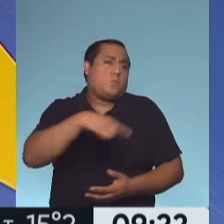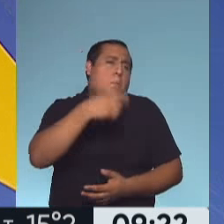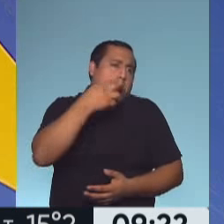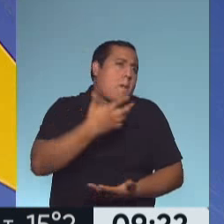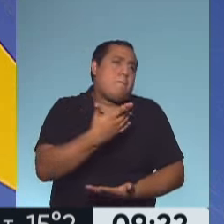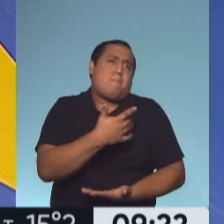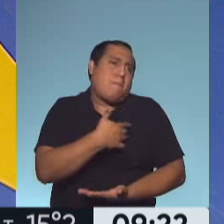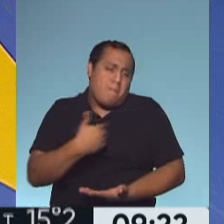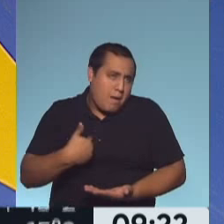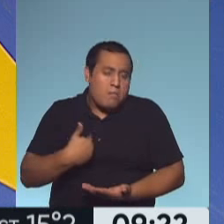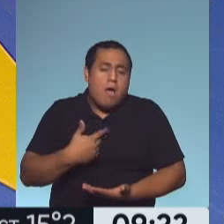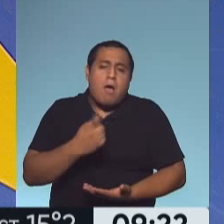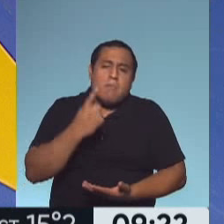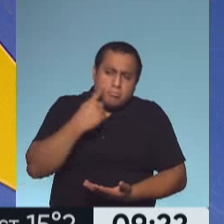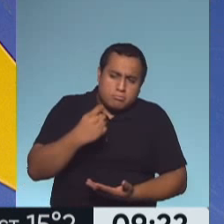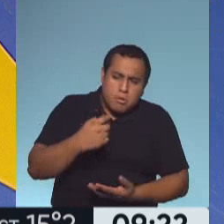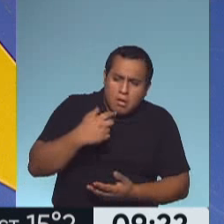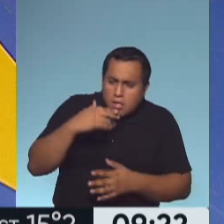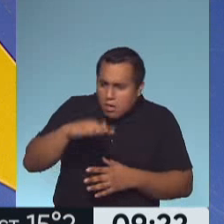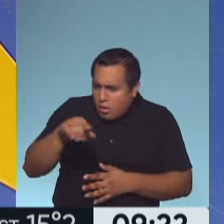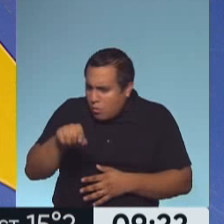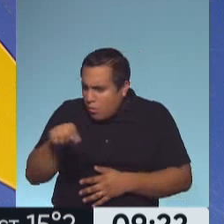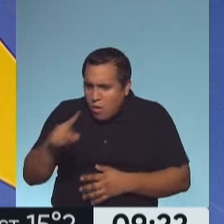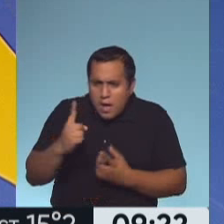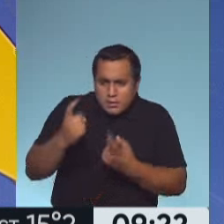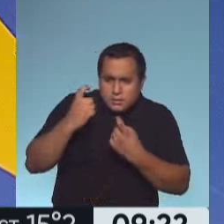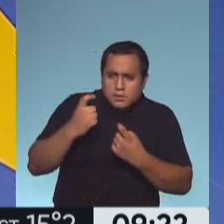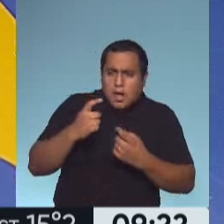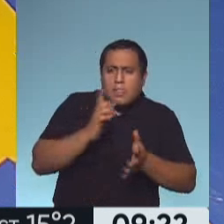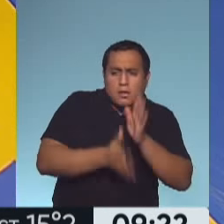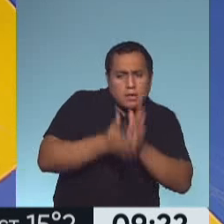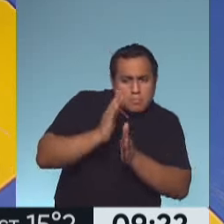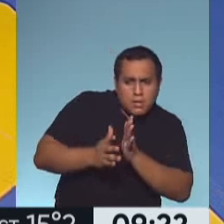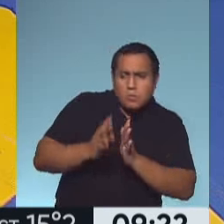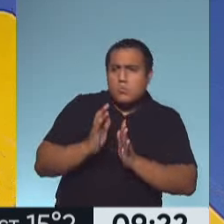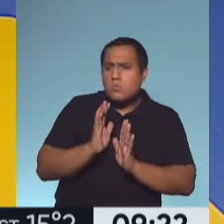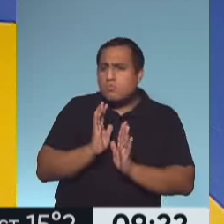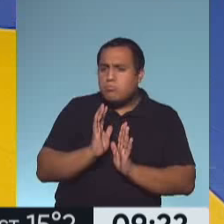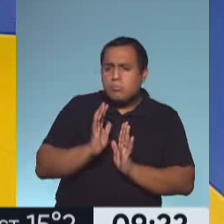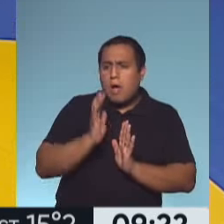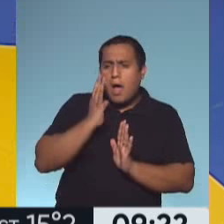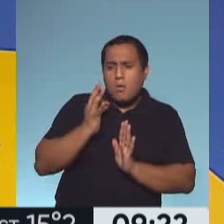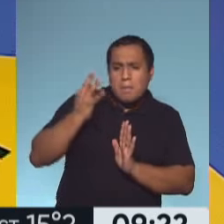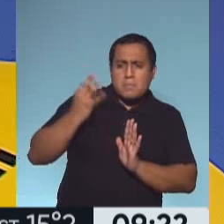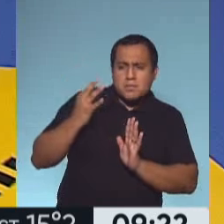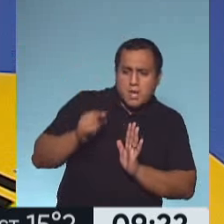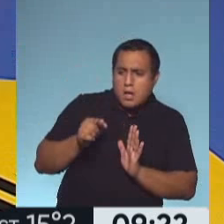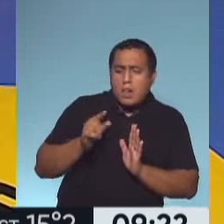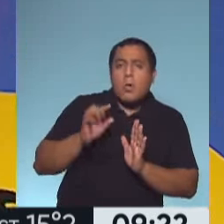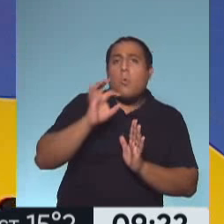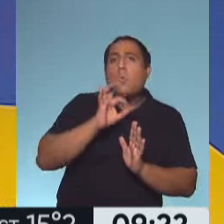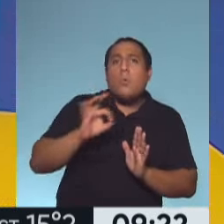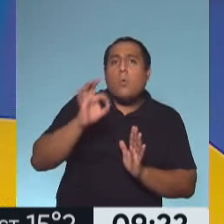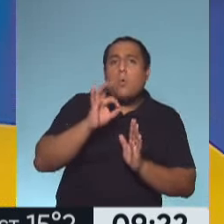padres, como decís vos siempre, si es que nuestro hijo necesita un diagnóstico, un tratamiento, alguna cuestión particular o hay que hacer una atención